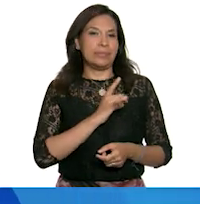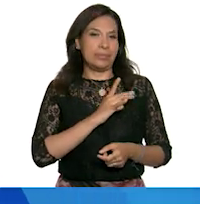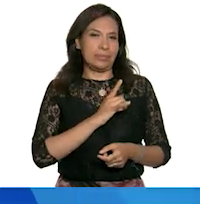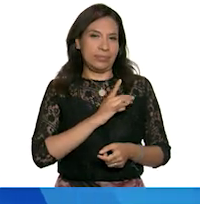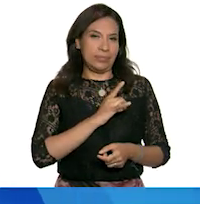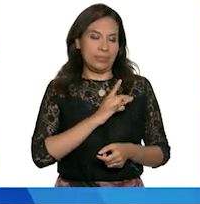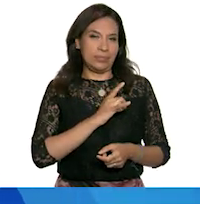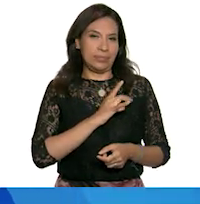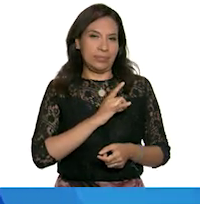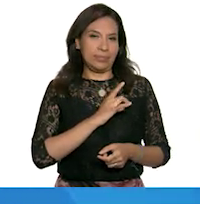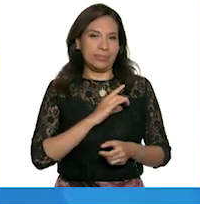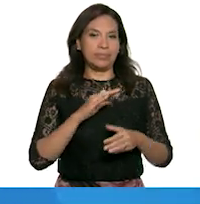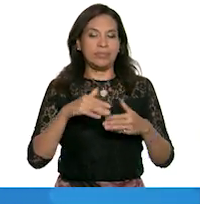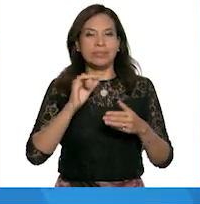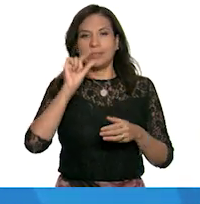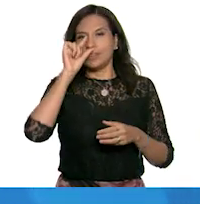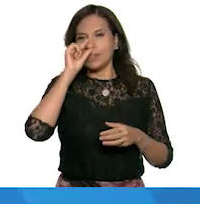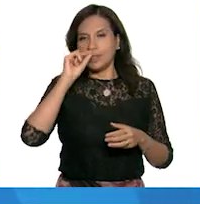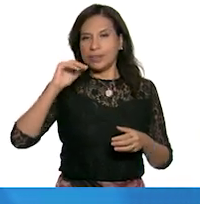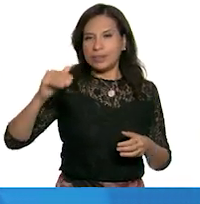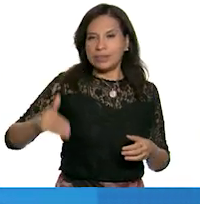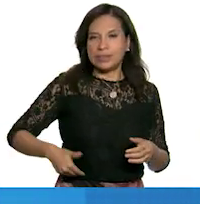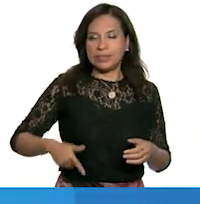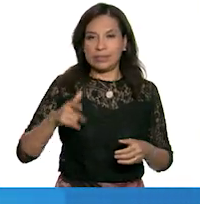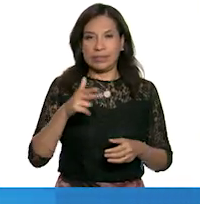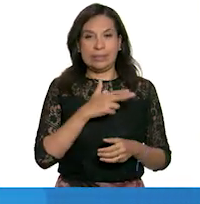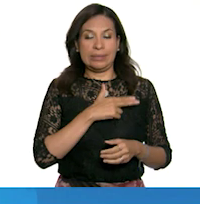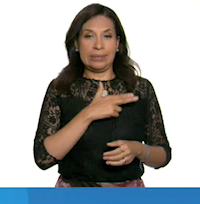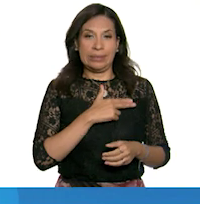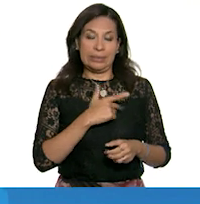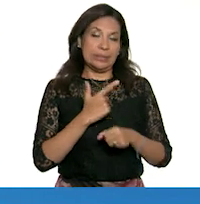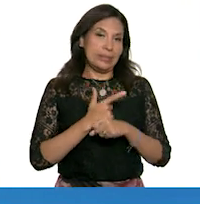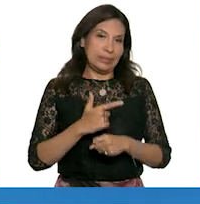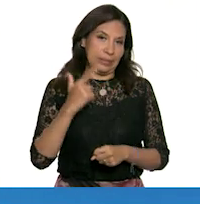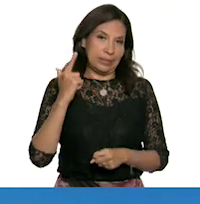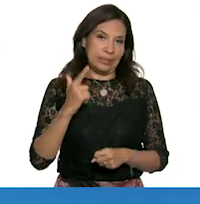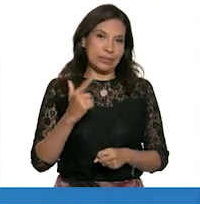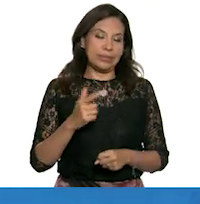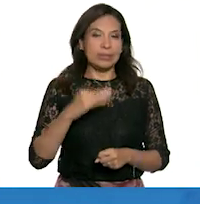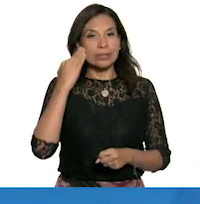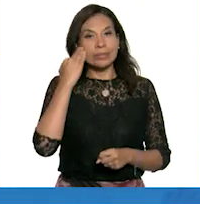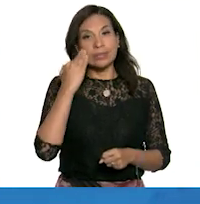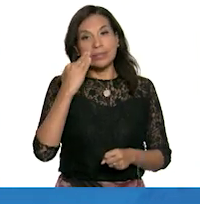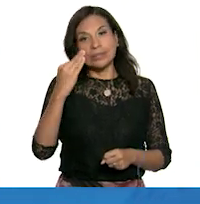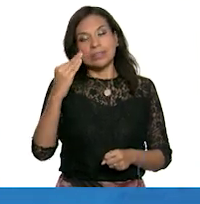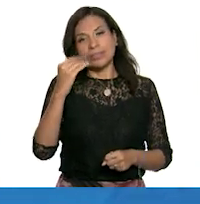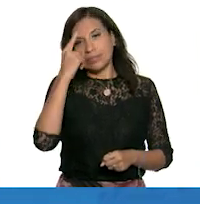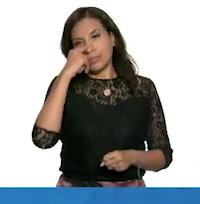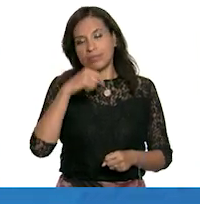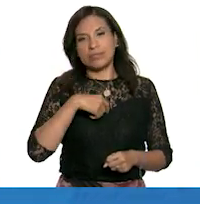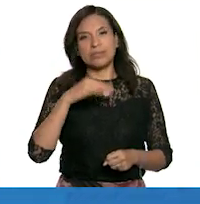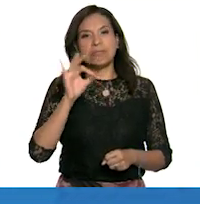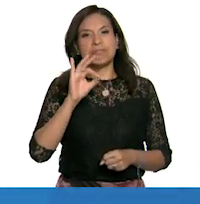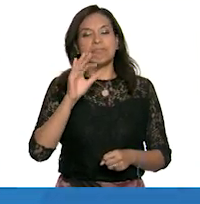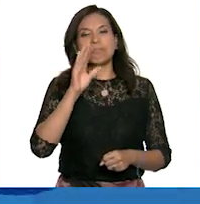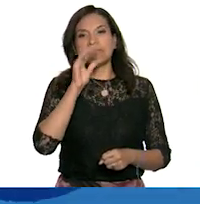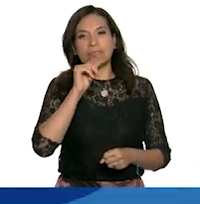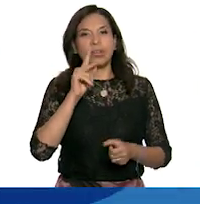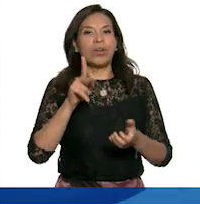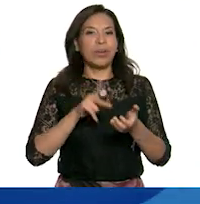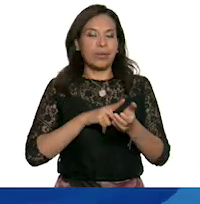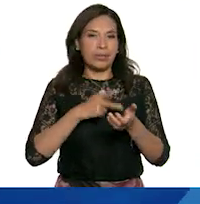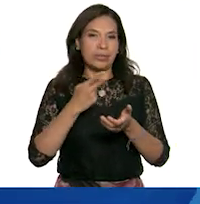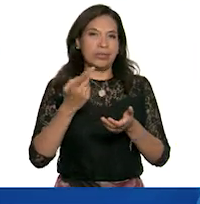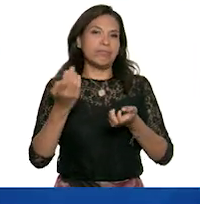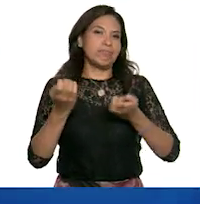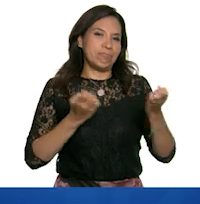llegar a lesionarme y que esa lesión sea grave y que dure bastante tiempo para perder, como para perder